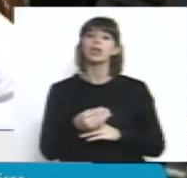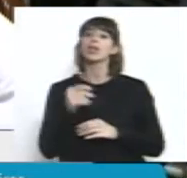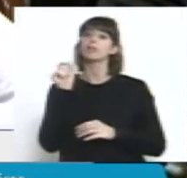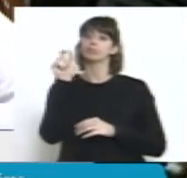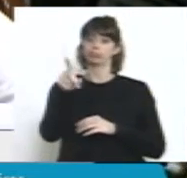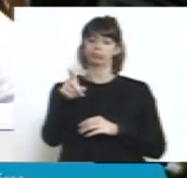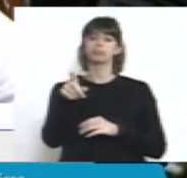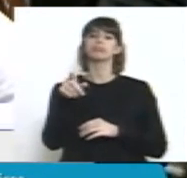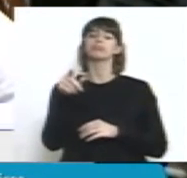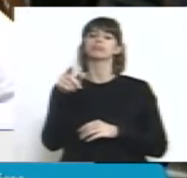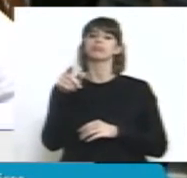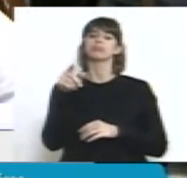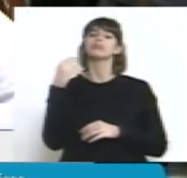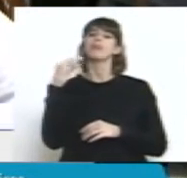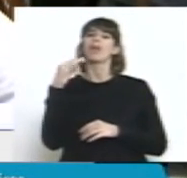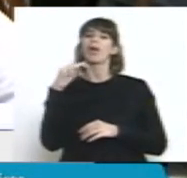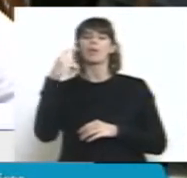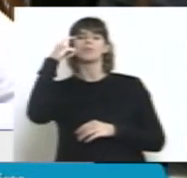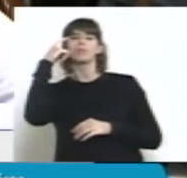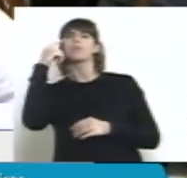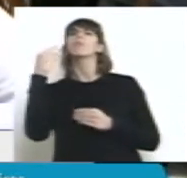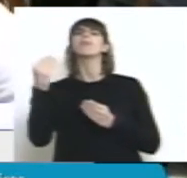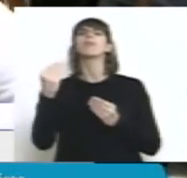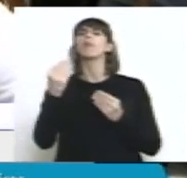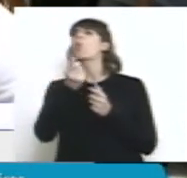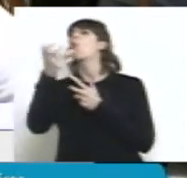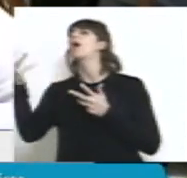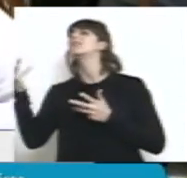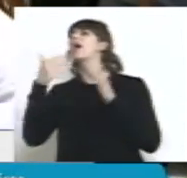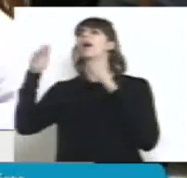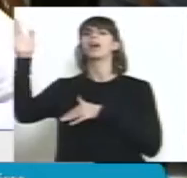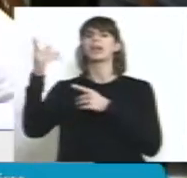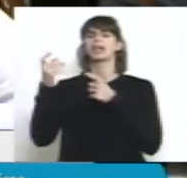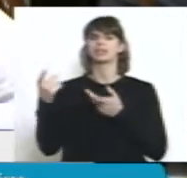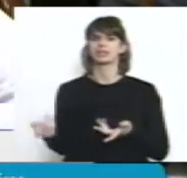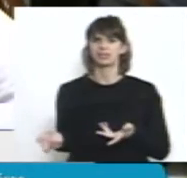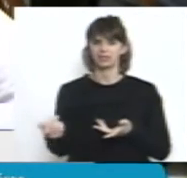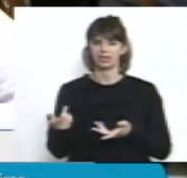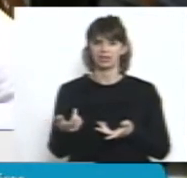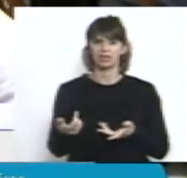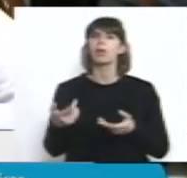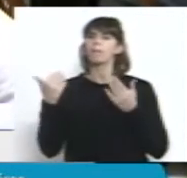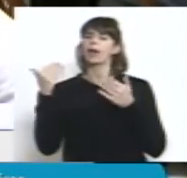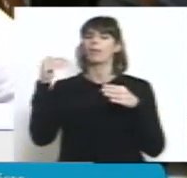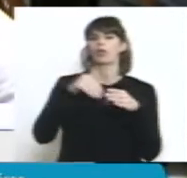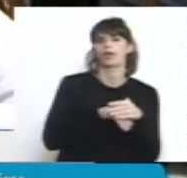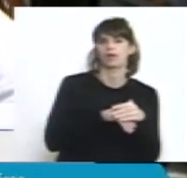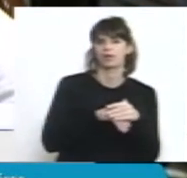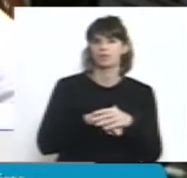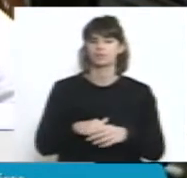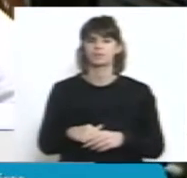interprete cuál es la mayoría necesaria, que no es, por supuesto, mayoría calificada, para poder votar.